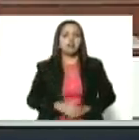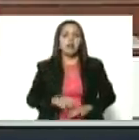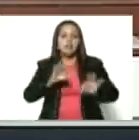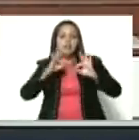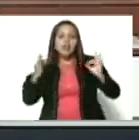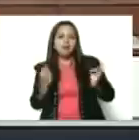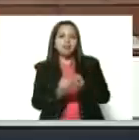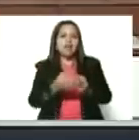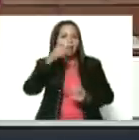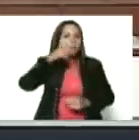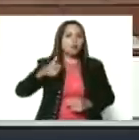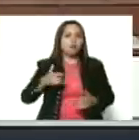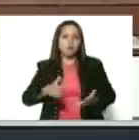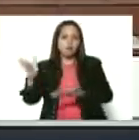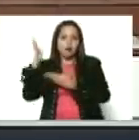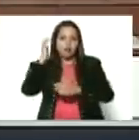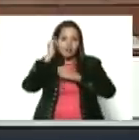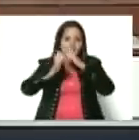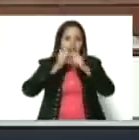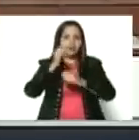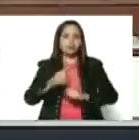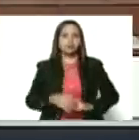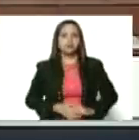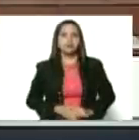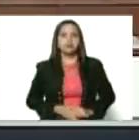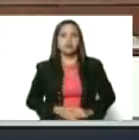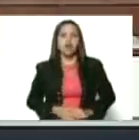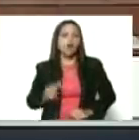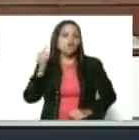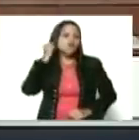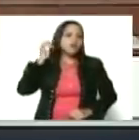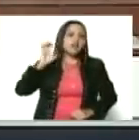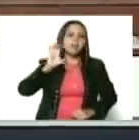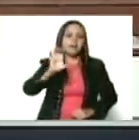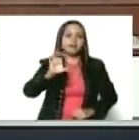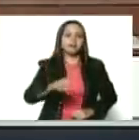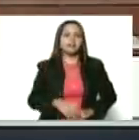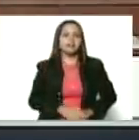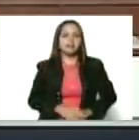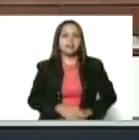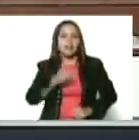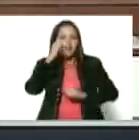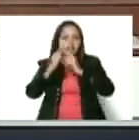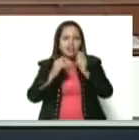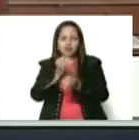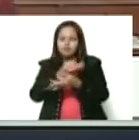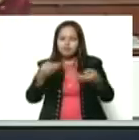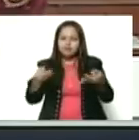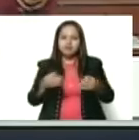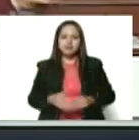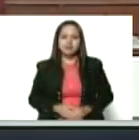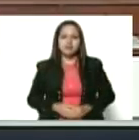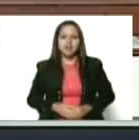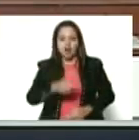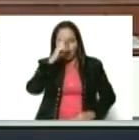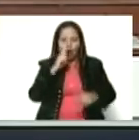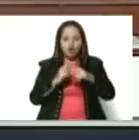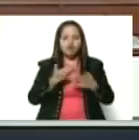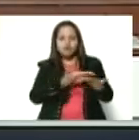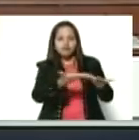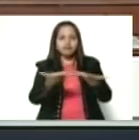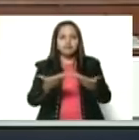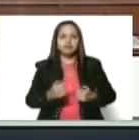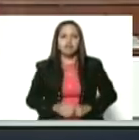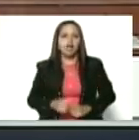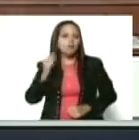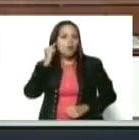familia y para el pueblo. Vamos a ver este video. Mujeres de la Patria. Video hermoso, dedicado a todos ustedes, mujeres de nuestra